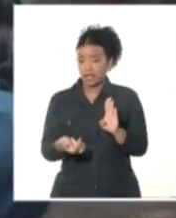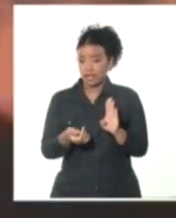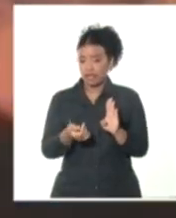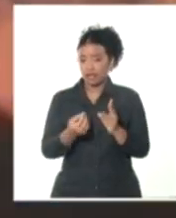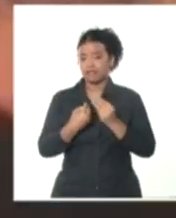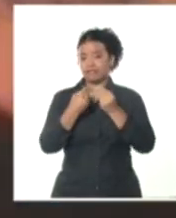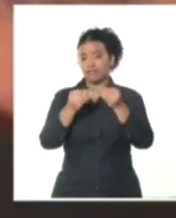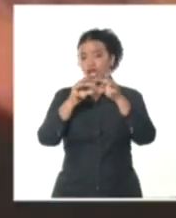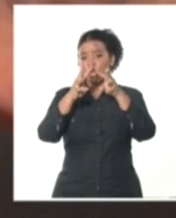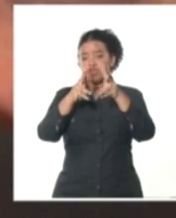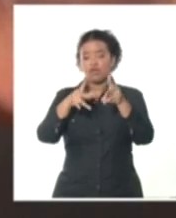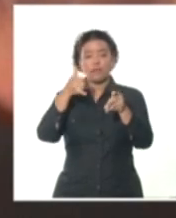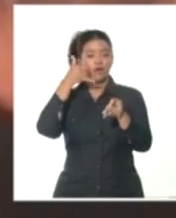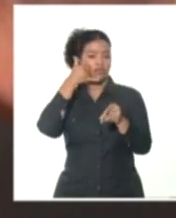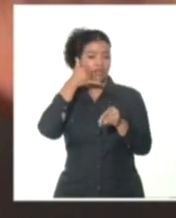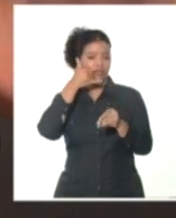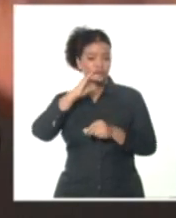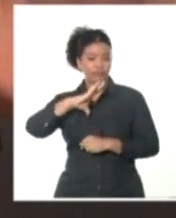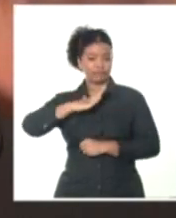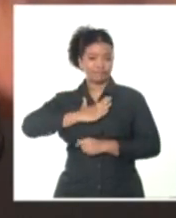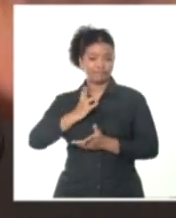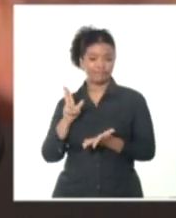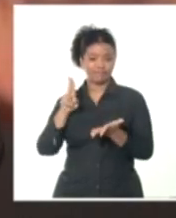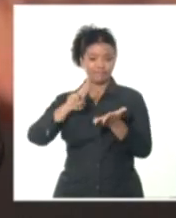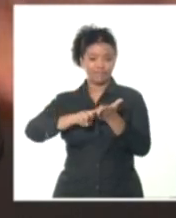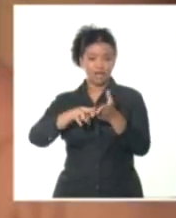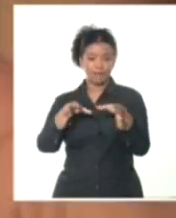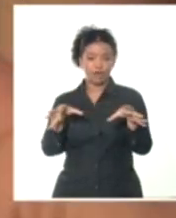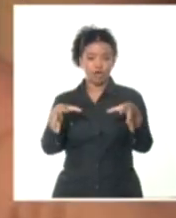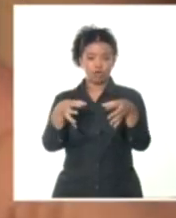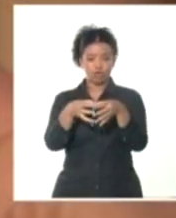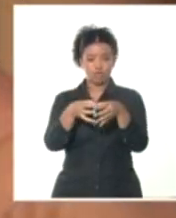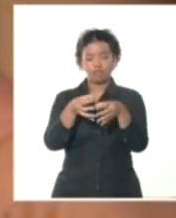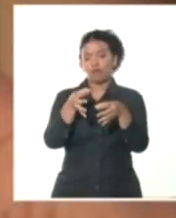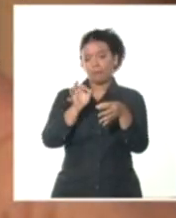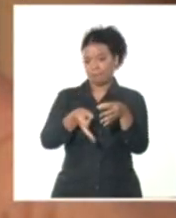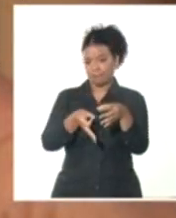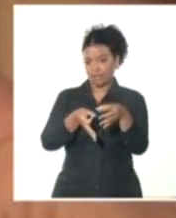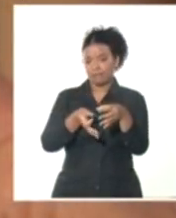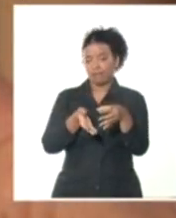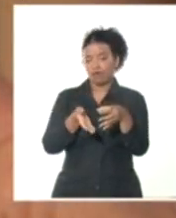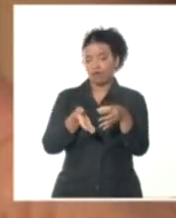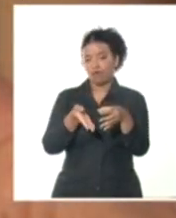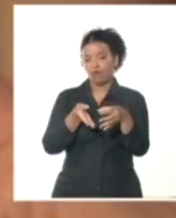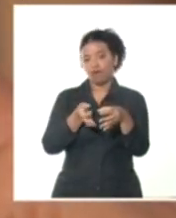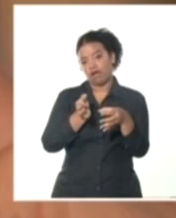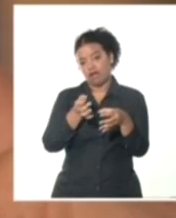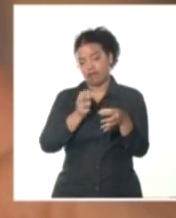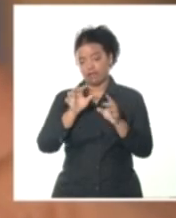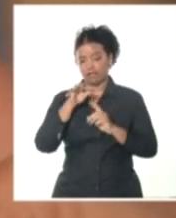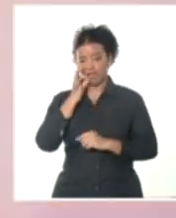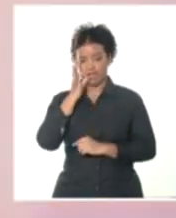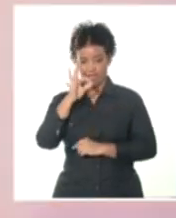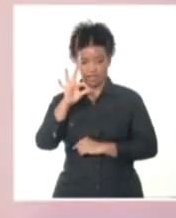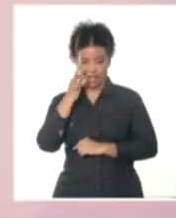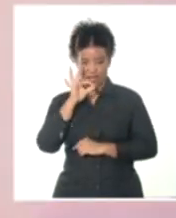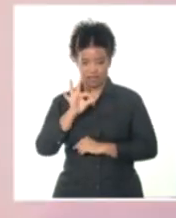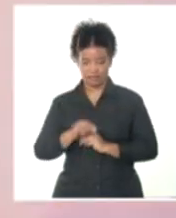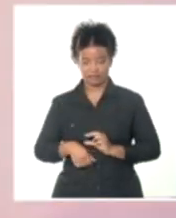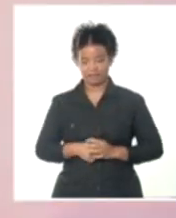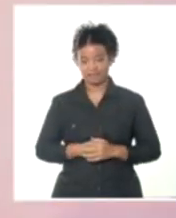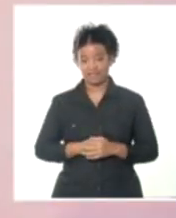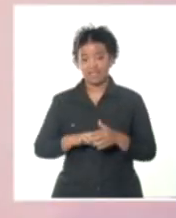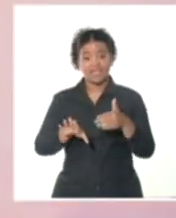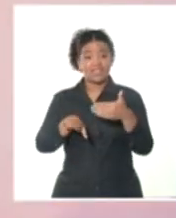telefónicos pertenecientes a miembros de grupos neonazis establecidos en esa plataforma. En días anteriores,